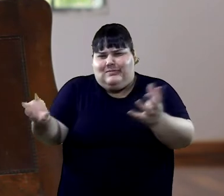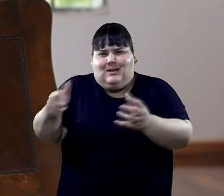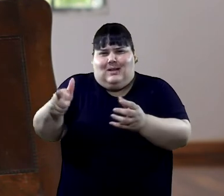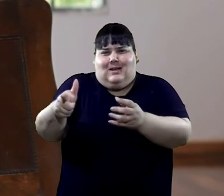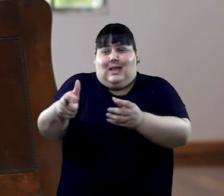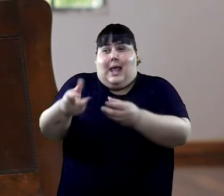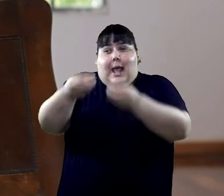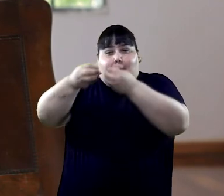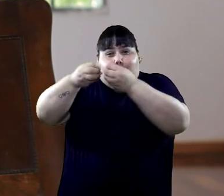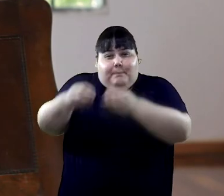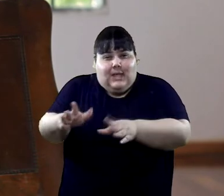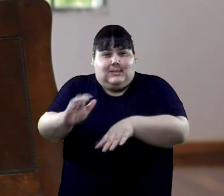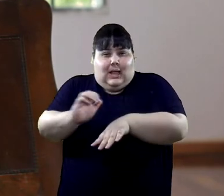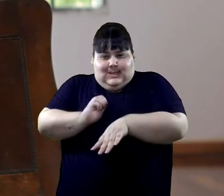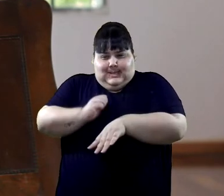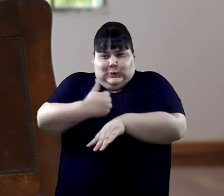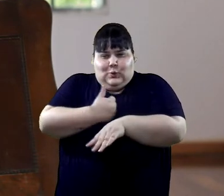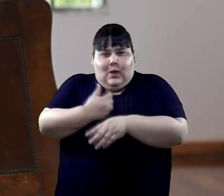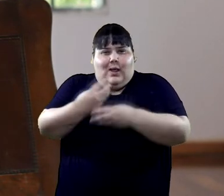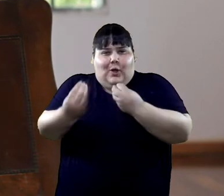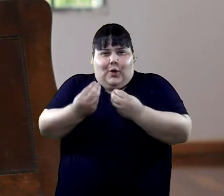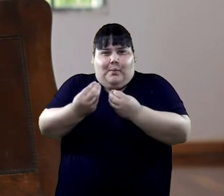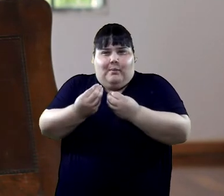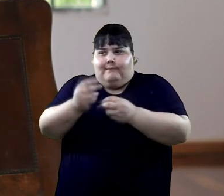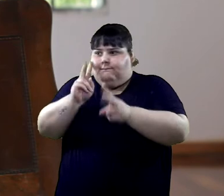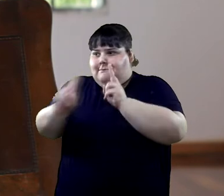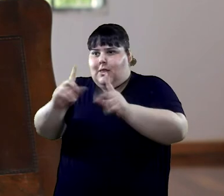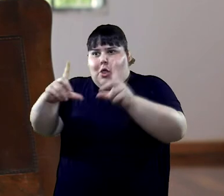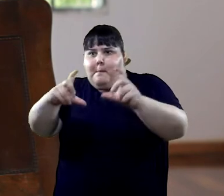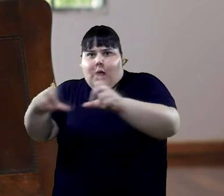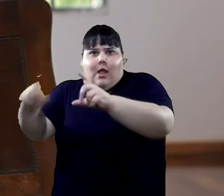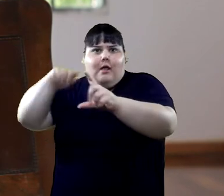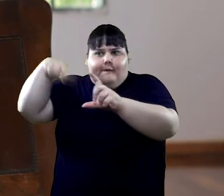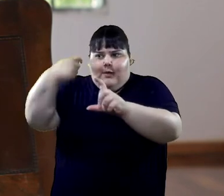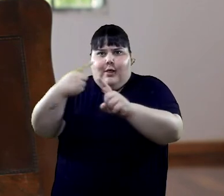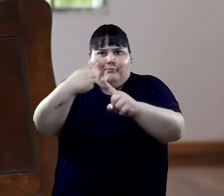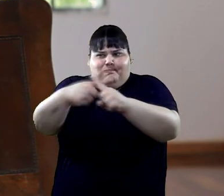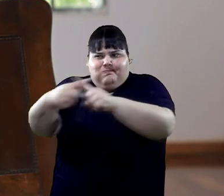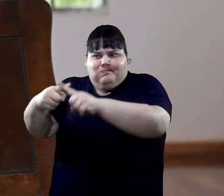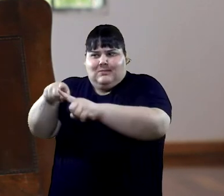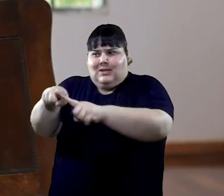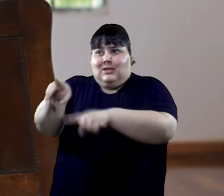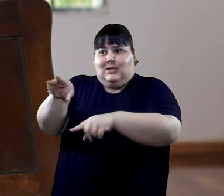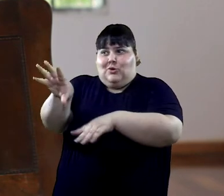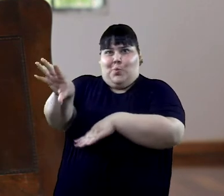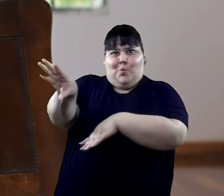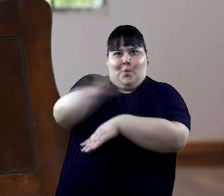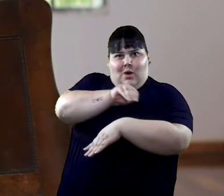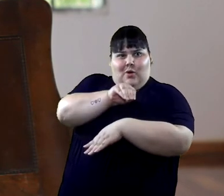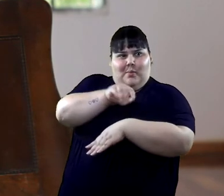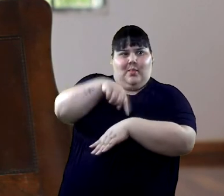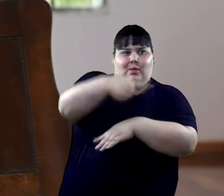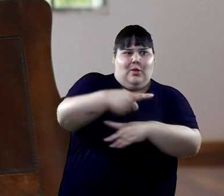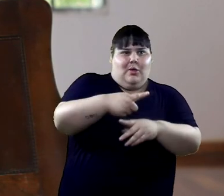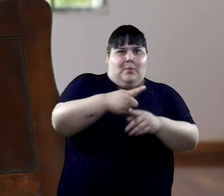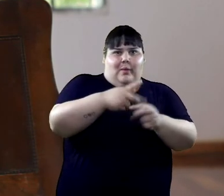sexualidad a través de la pornografía, lo que ya saben, aplica lo mismo. Que eso no es